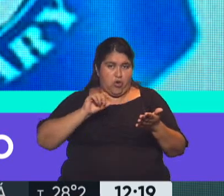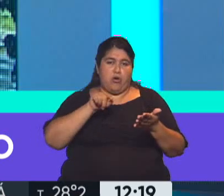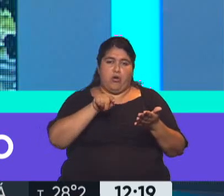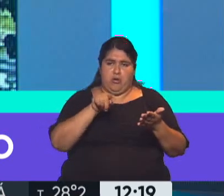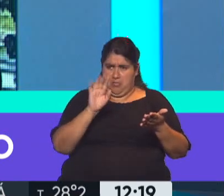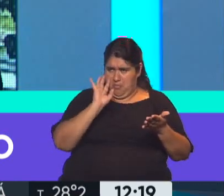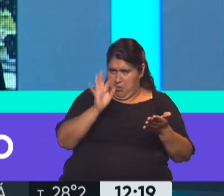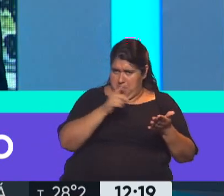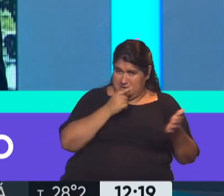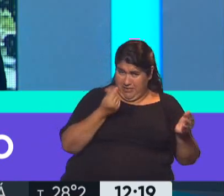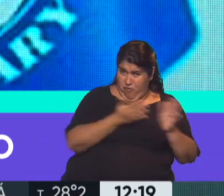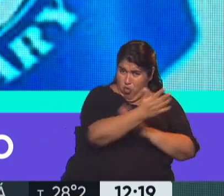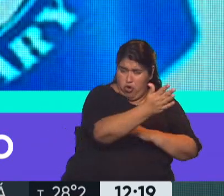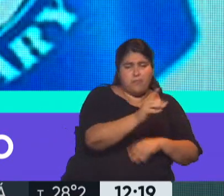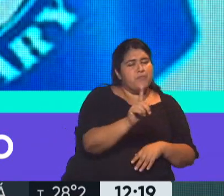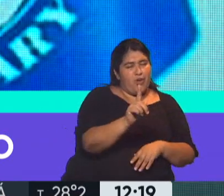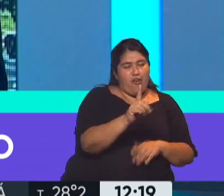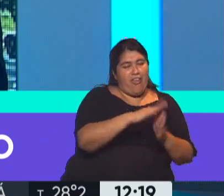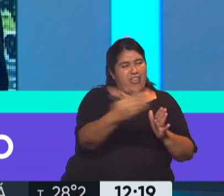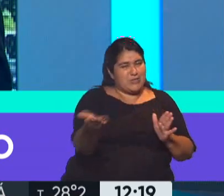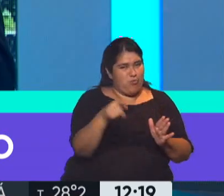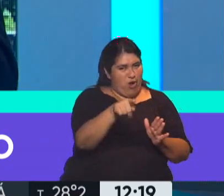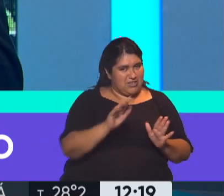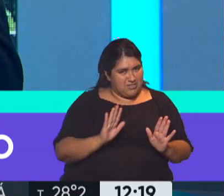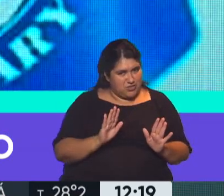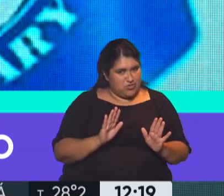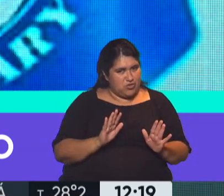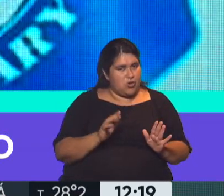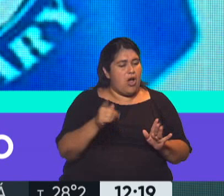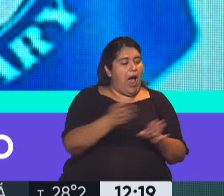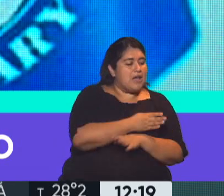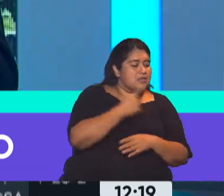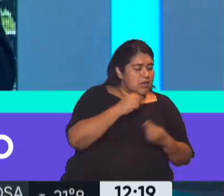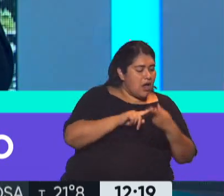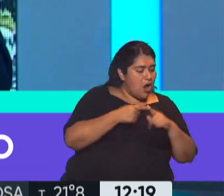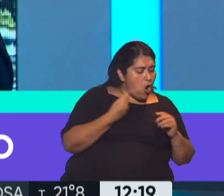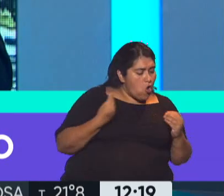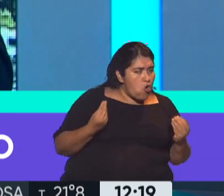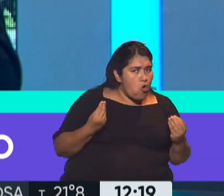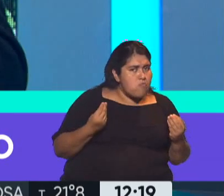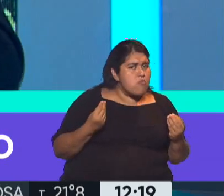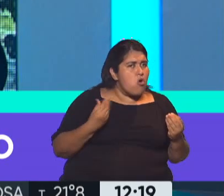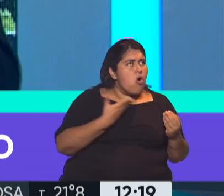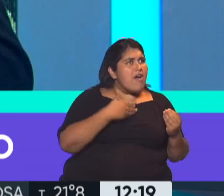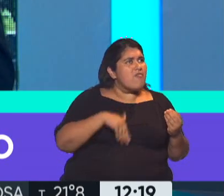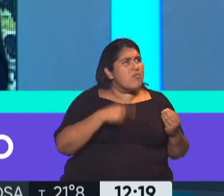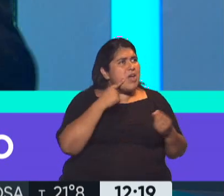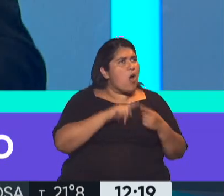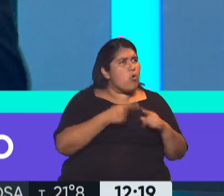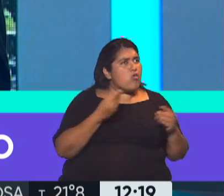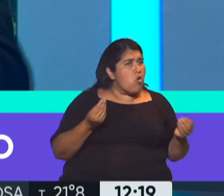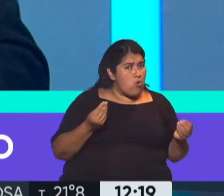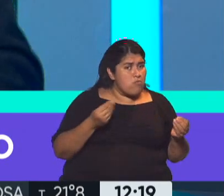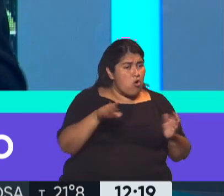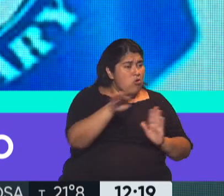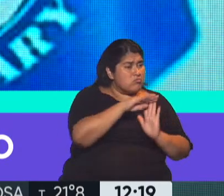del dominio. Bueno, en principio, ¿no? precio posterior. También hay problemas en cuanto a cómo el fondo hizo ese acuerdo absolutamente violando todos